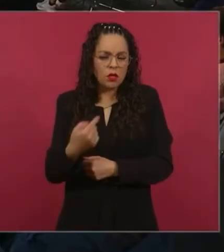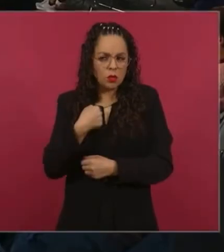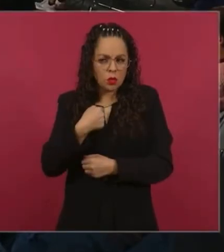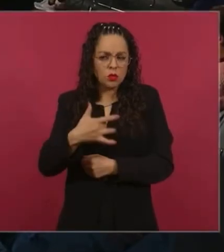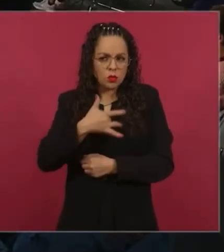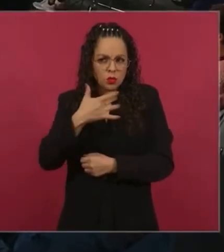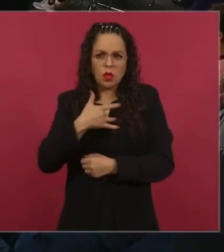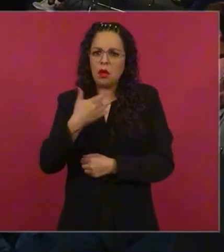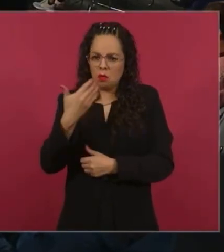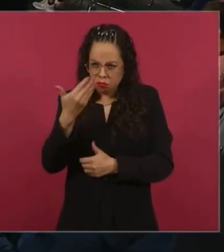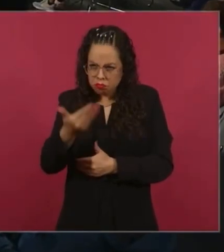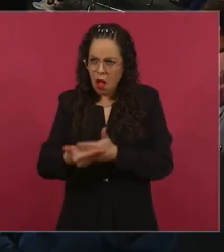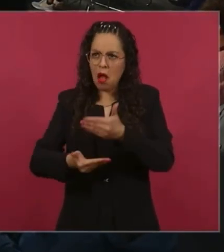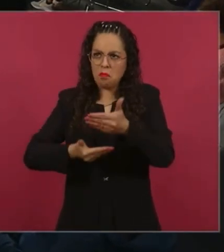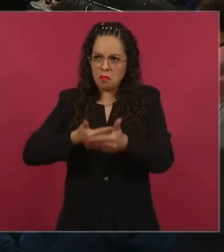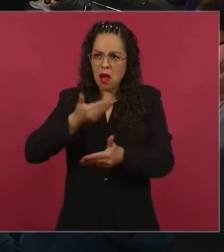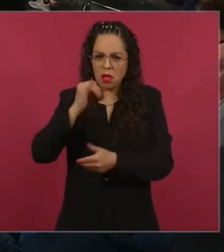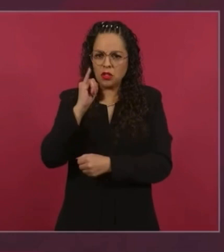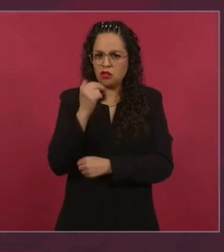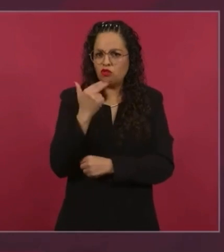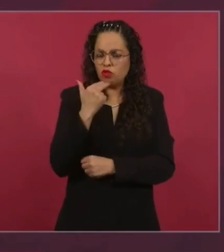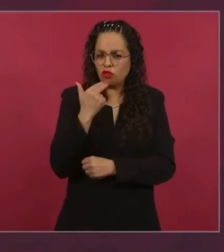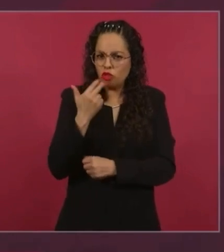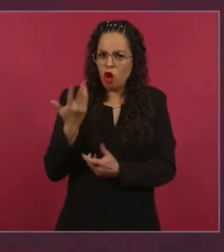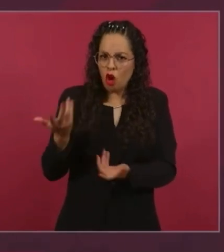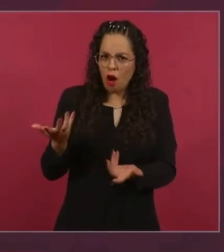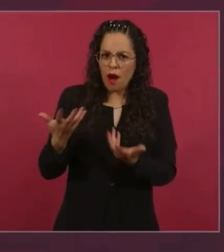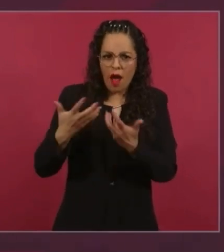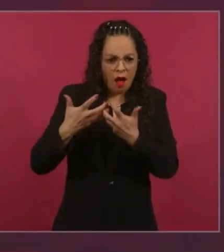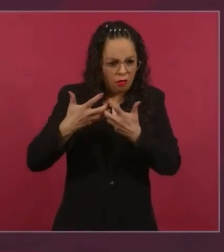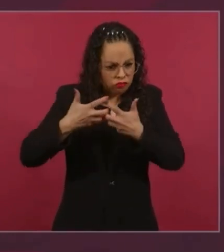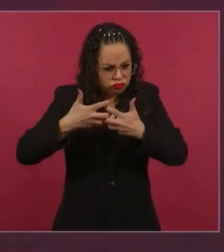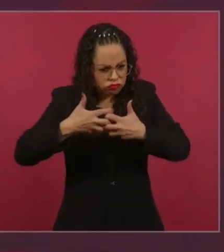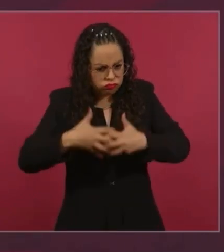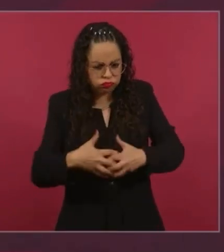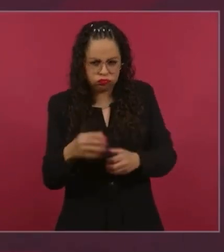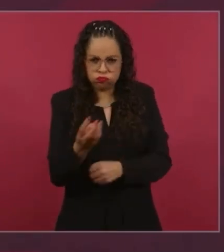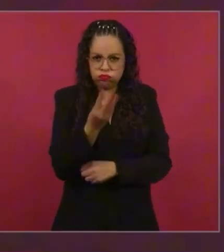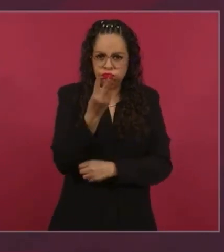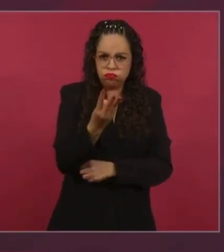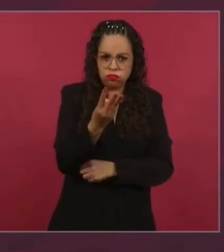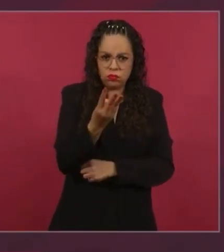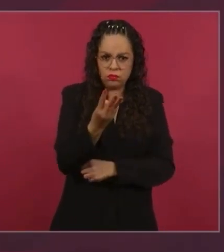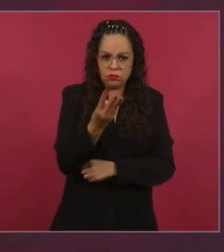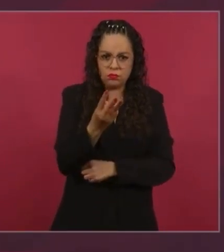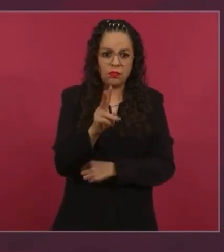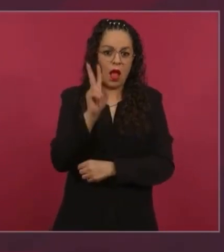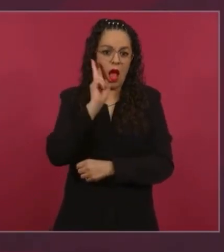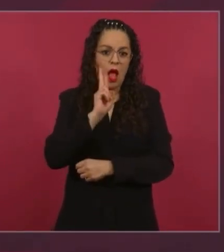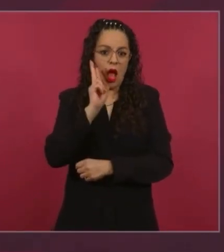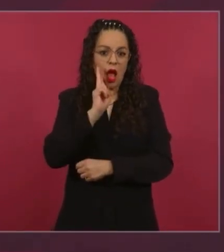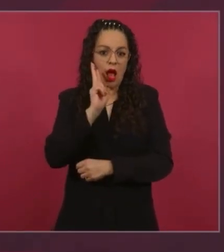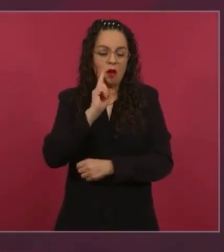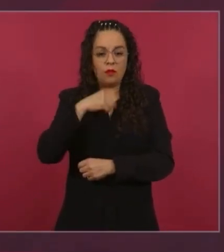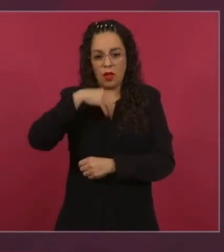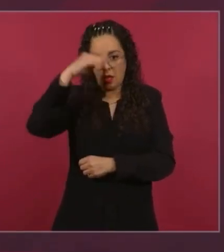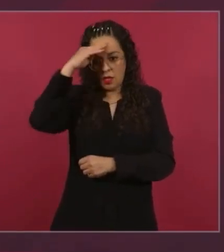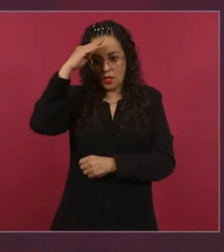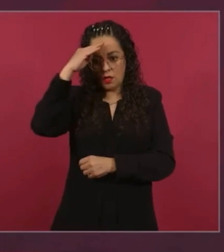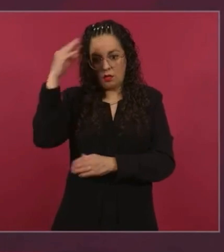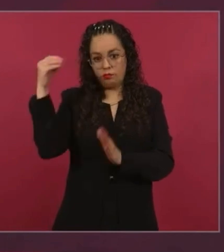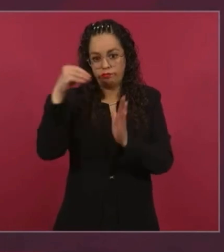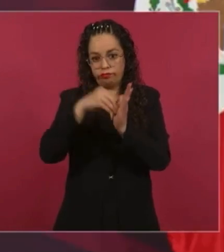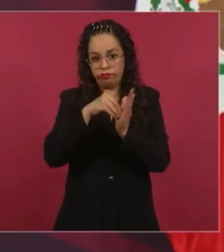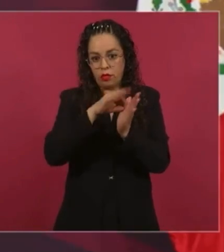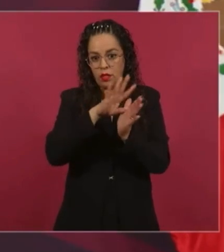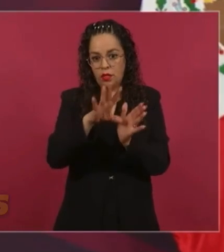nuestro modelo, lo vamos a patentar, no vamos a